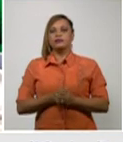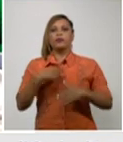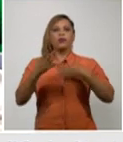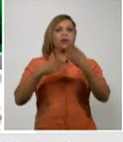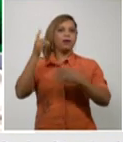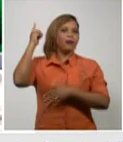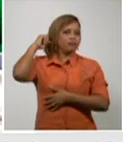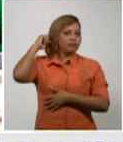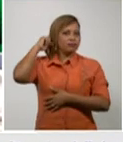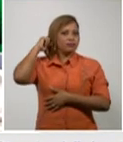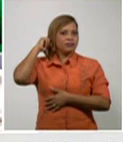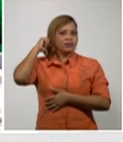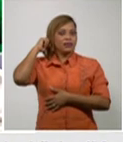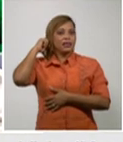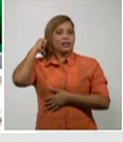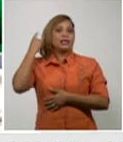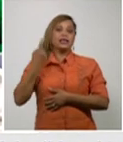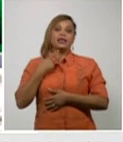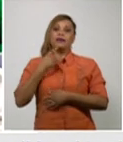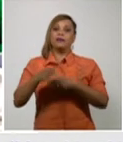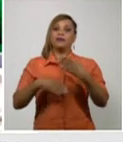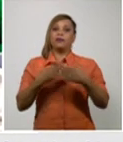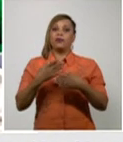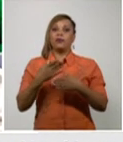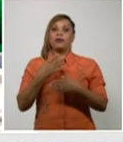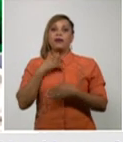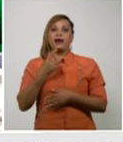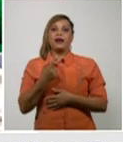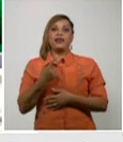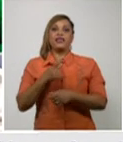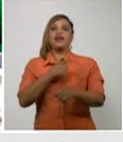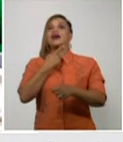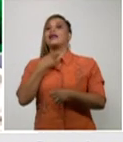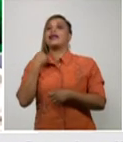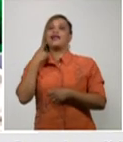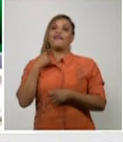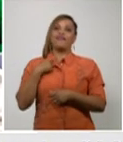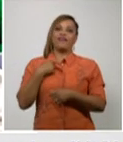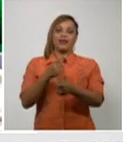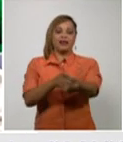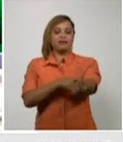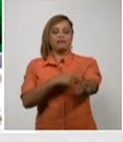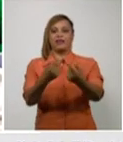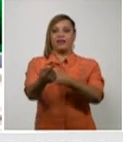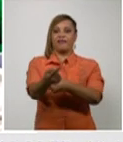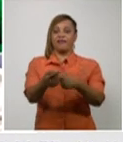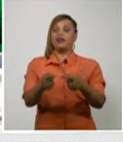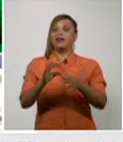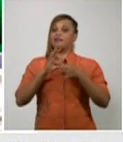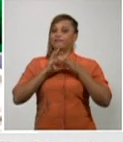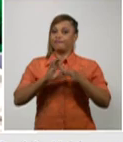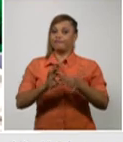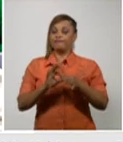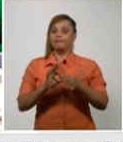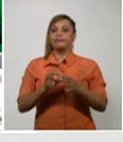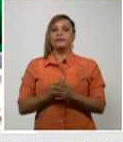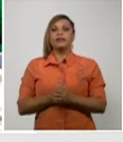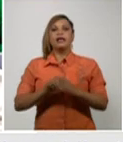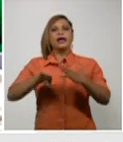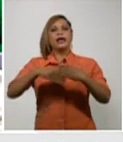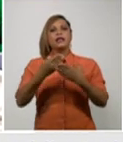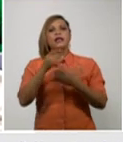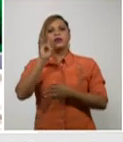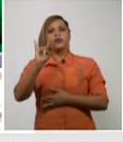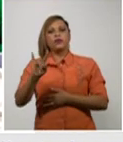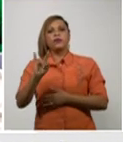insuficiencia arterial crónica. Que el 9 de febrero comenzó con algunos